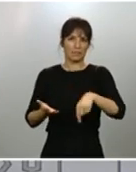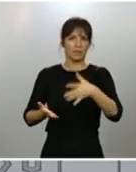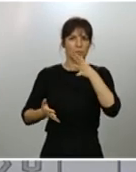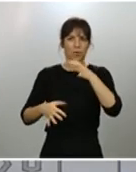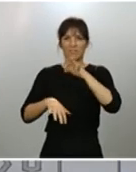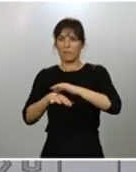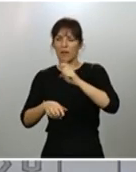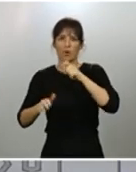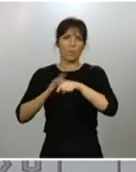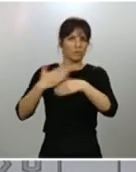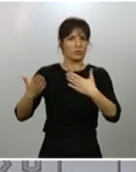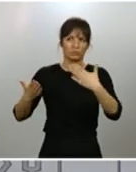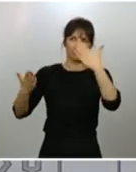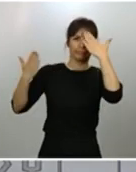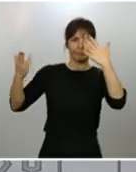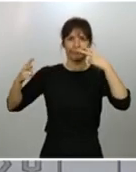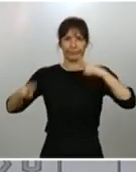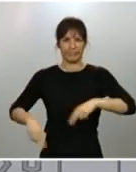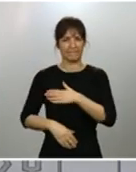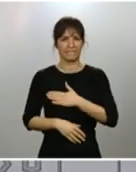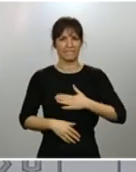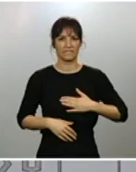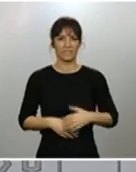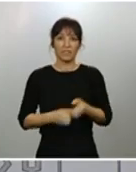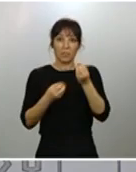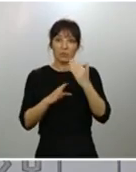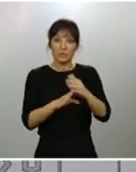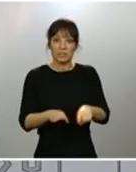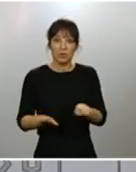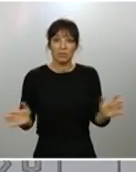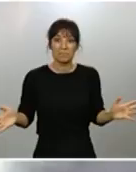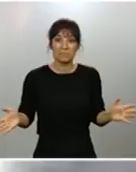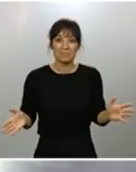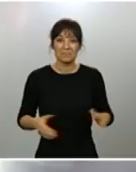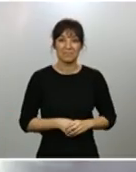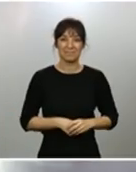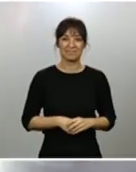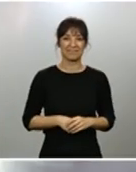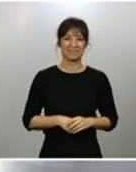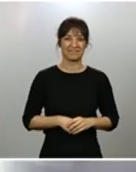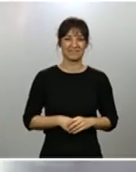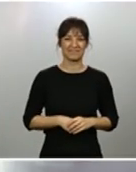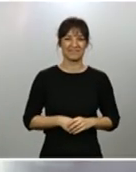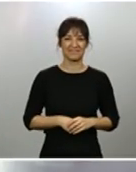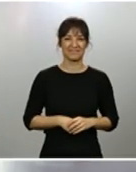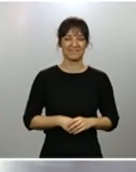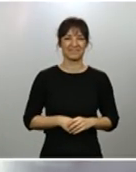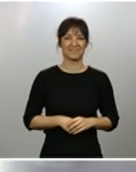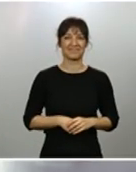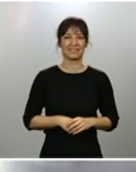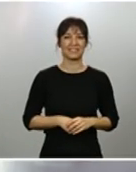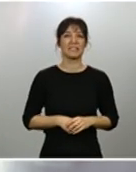No sé si es suficiente información. Si acaso hay más preguntas, las formulamos.